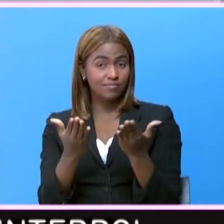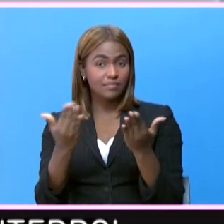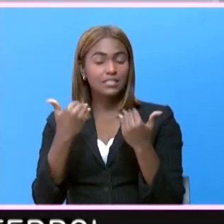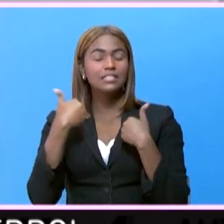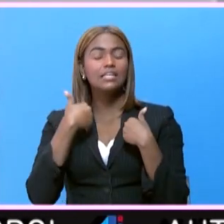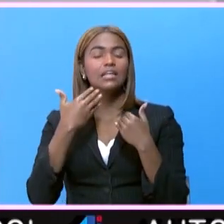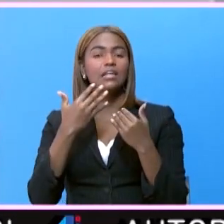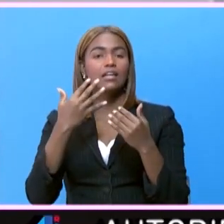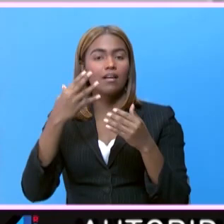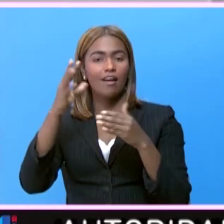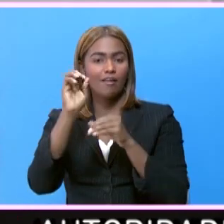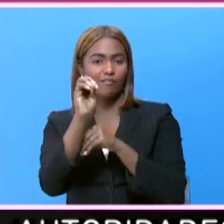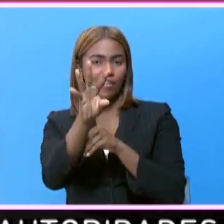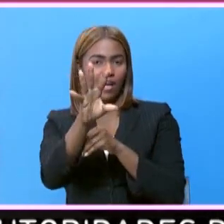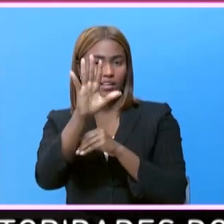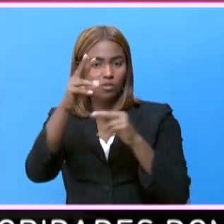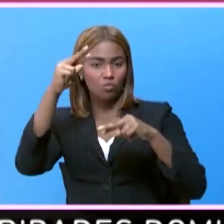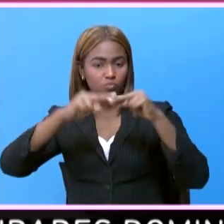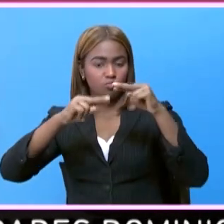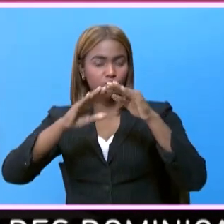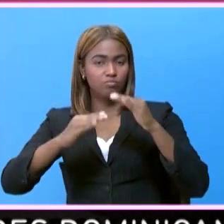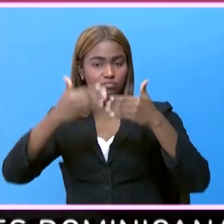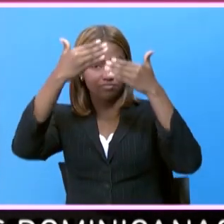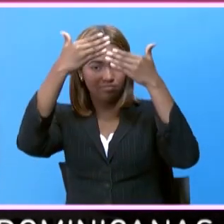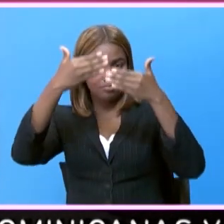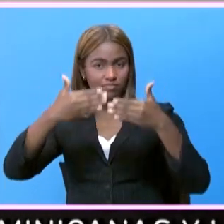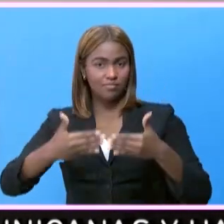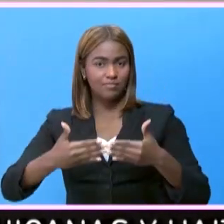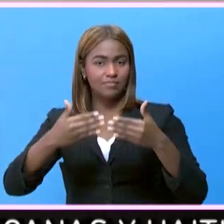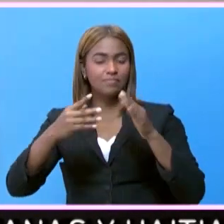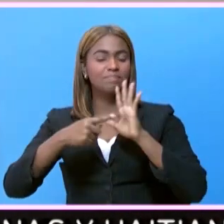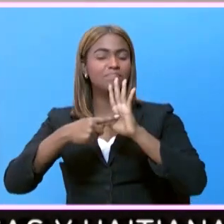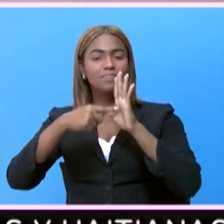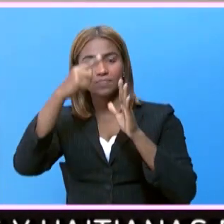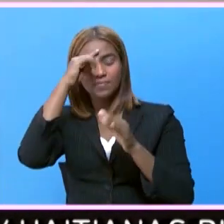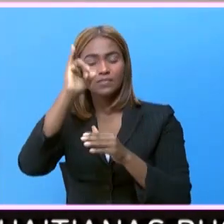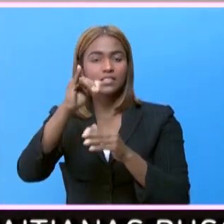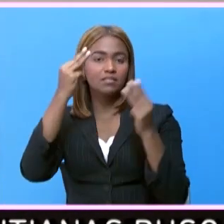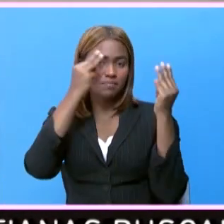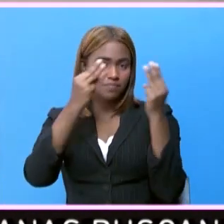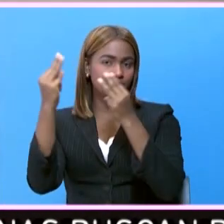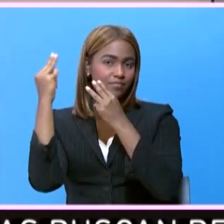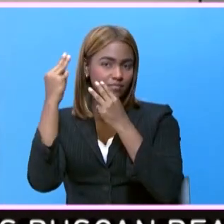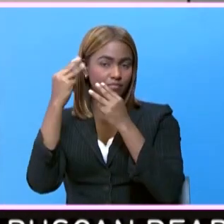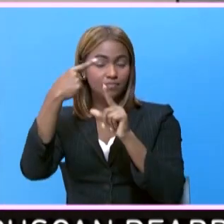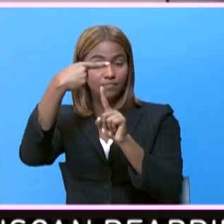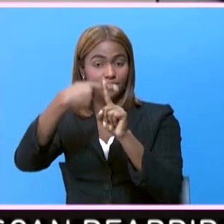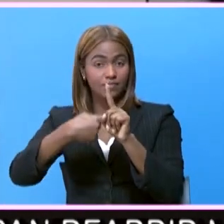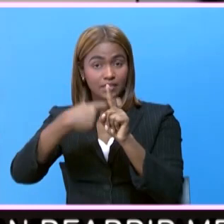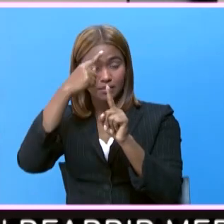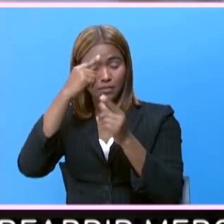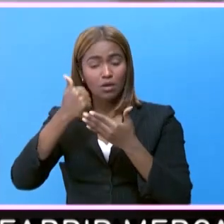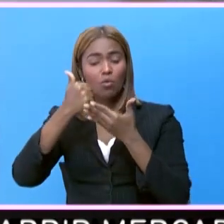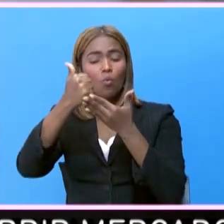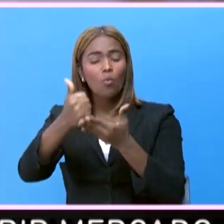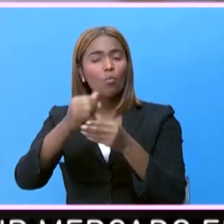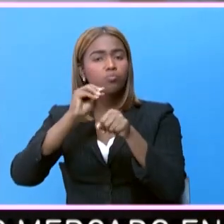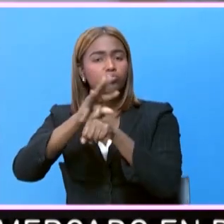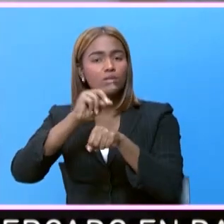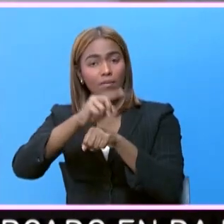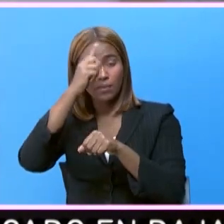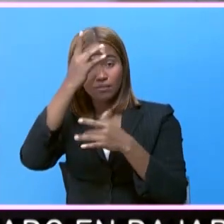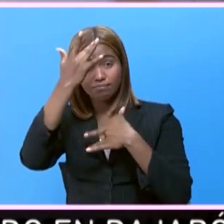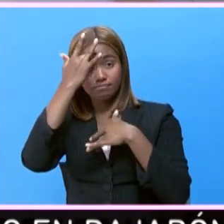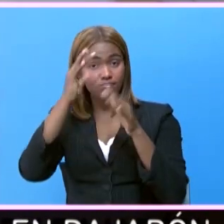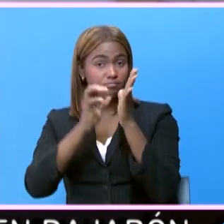tiene en la parte frontal de su edificación un bajante relativo a dicha conmemoración. El mes de sensibilización sobre el